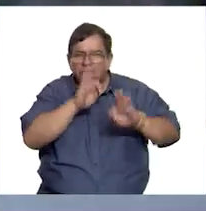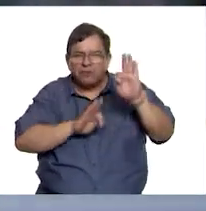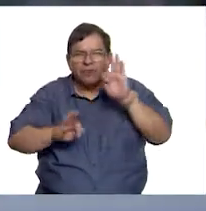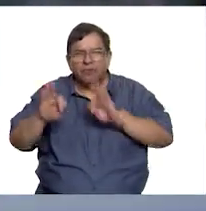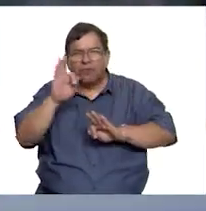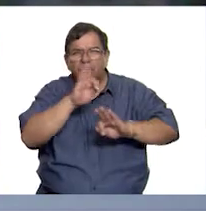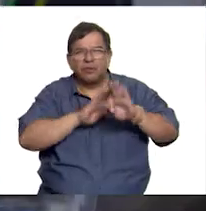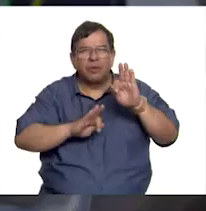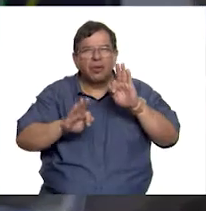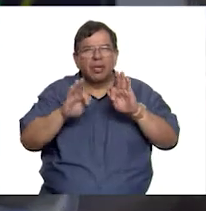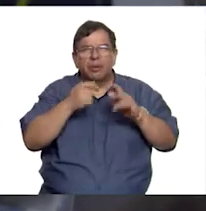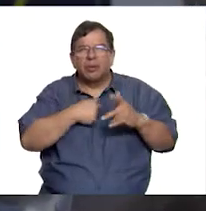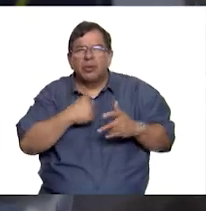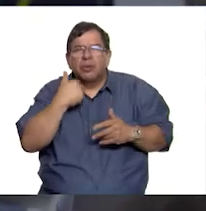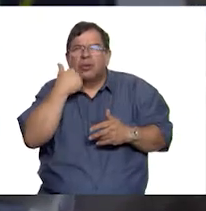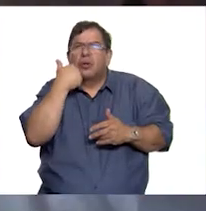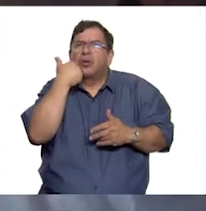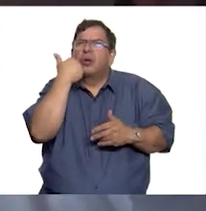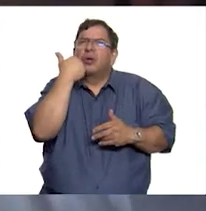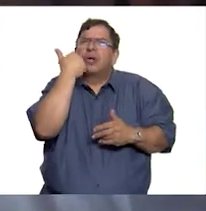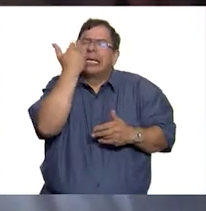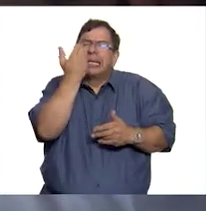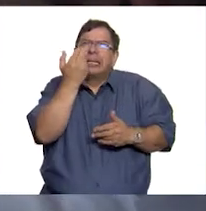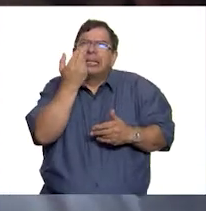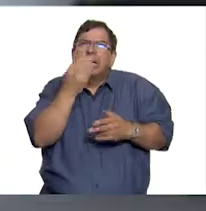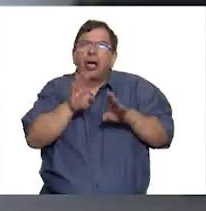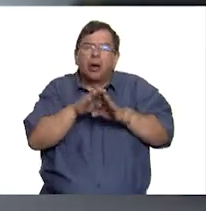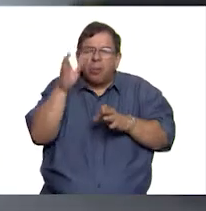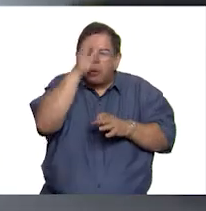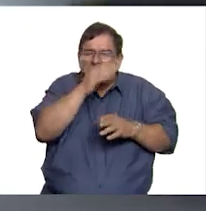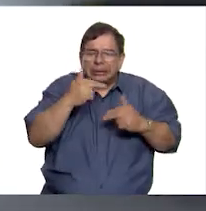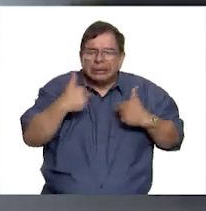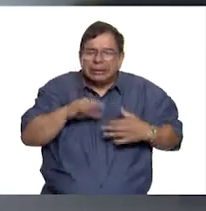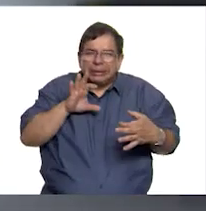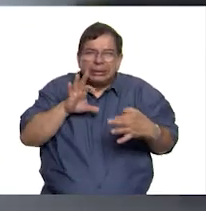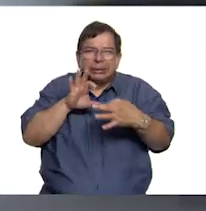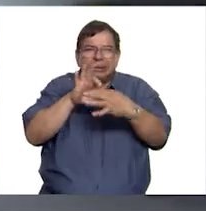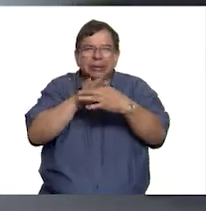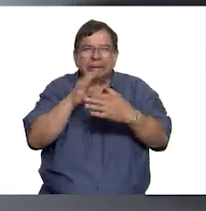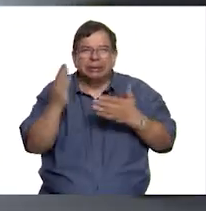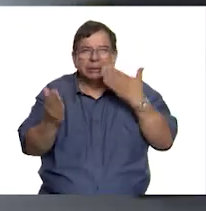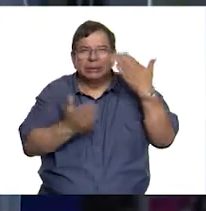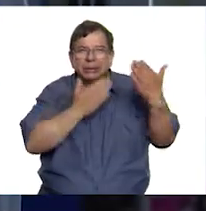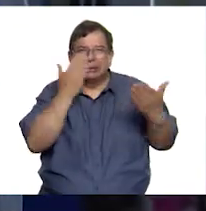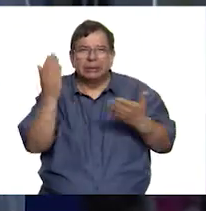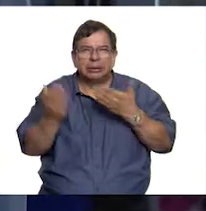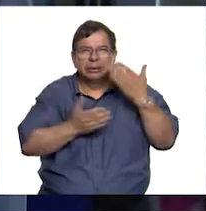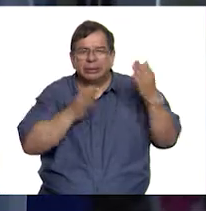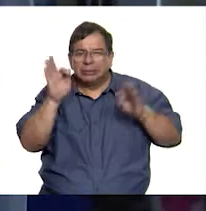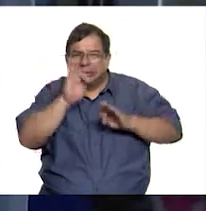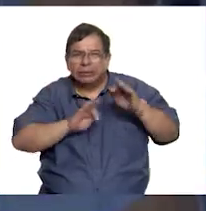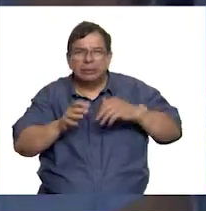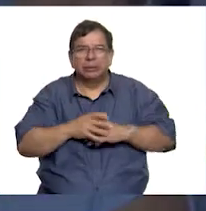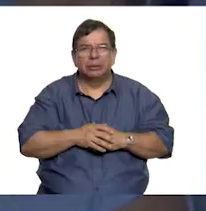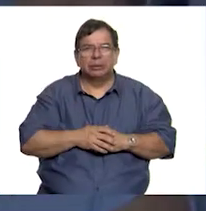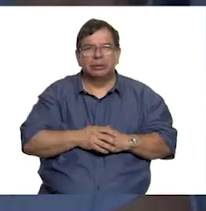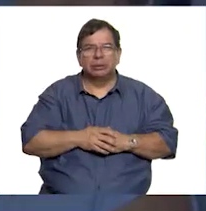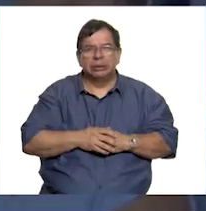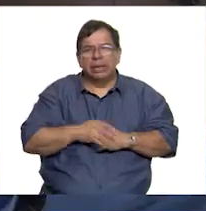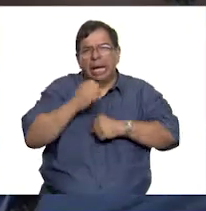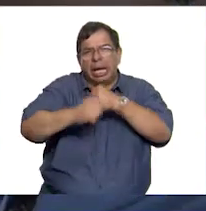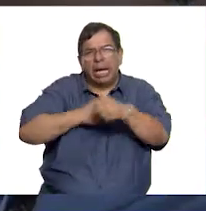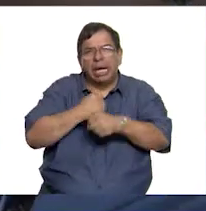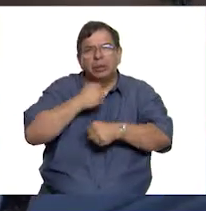fueron mis ganas de conectar con el lado humano de la ciencia lo que me llevó a estudiar física médica después de muchos